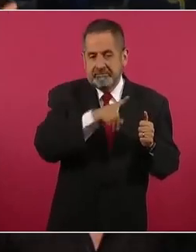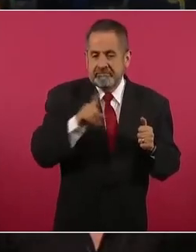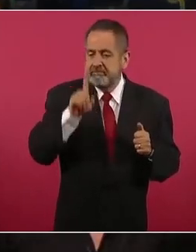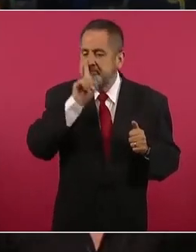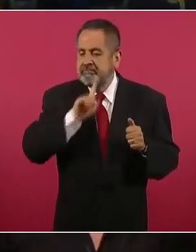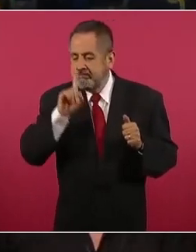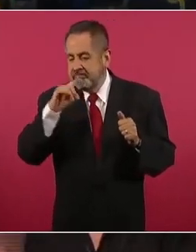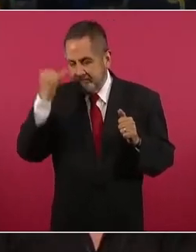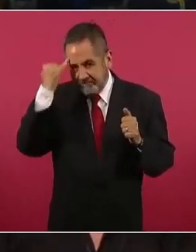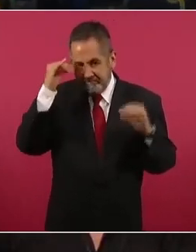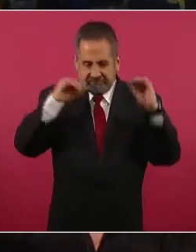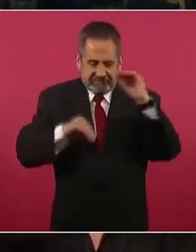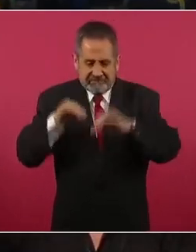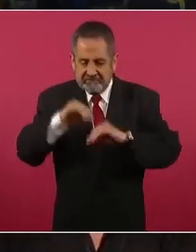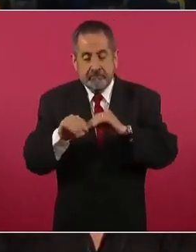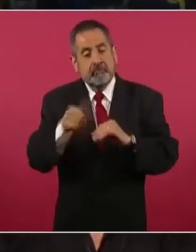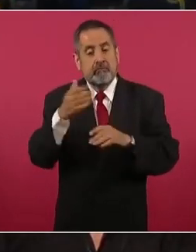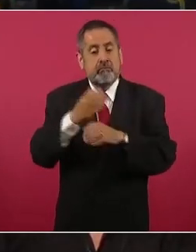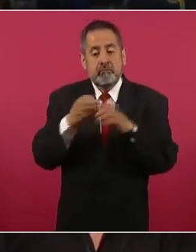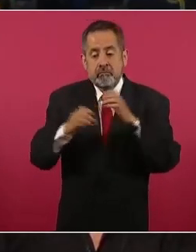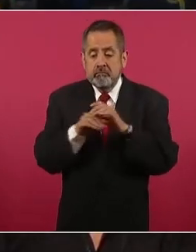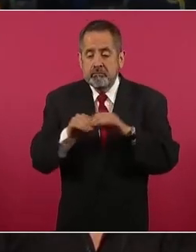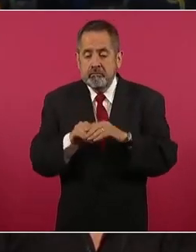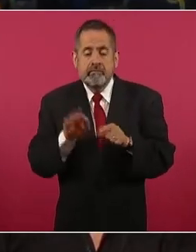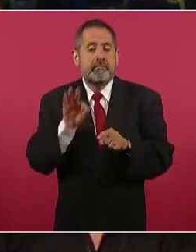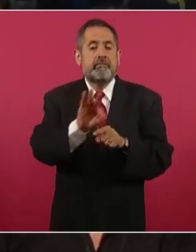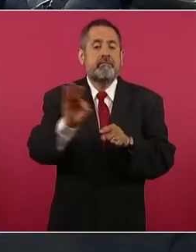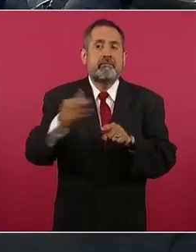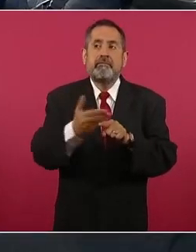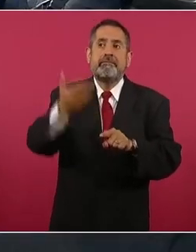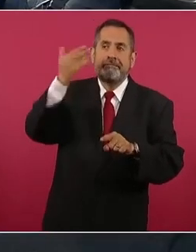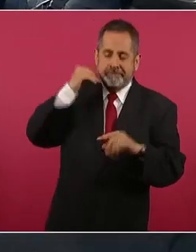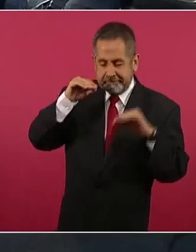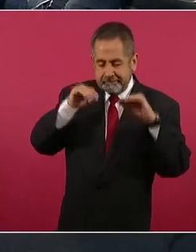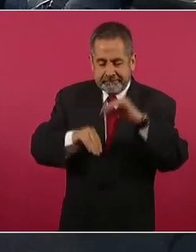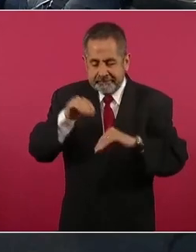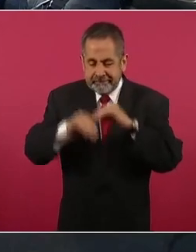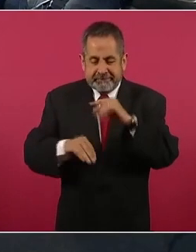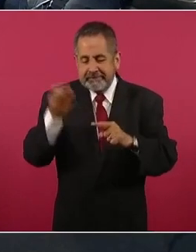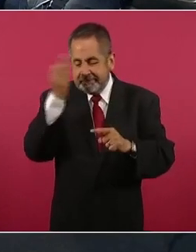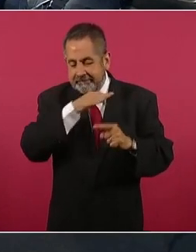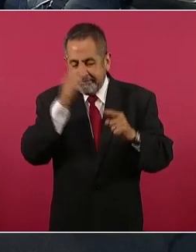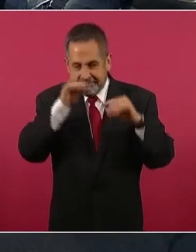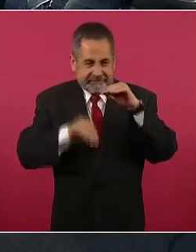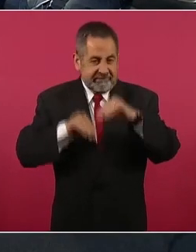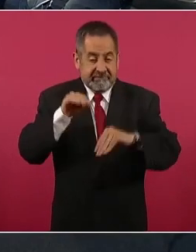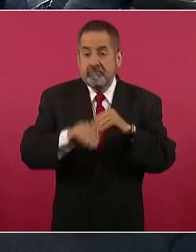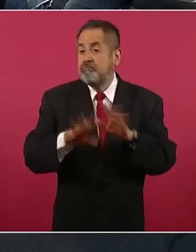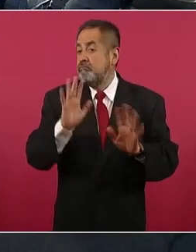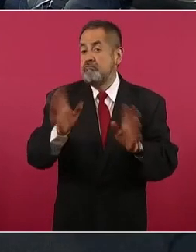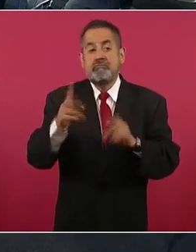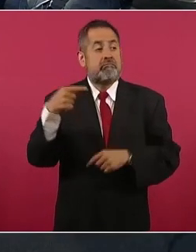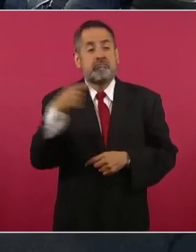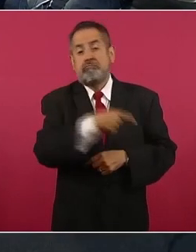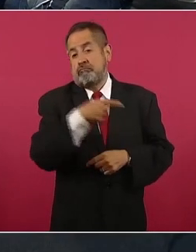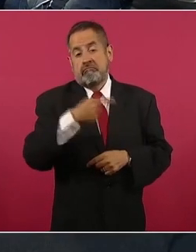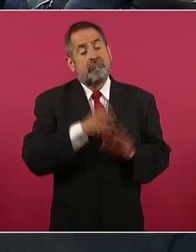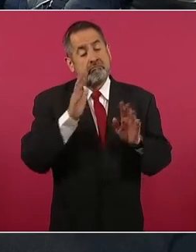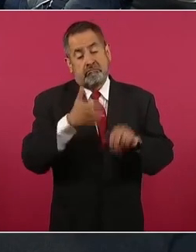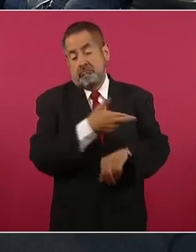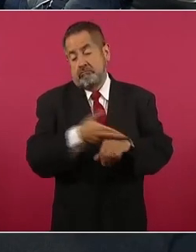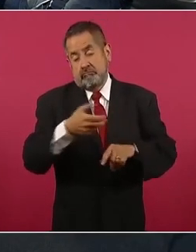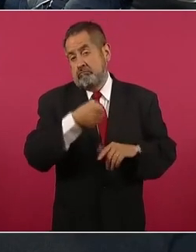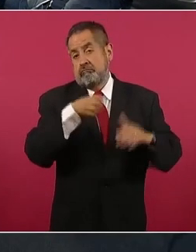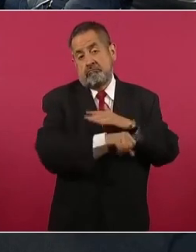carpeta nueva con fechas anteriores para poder justificar de que ya había una averiguación previa.